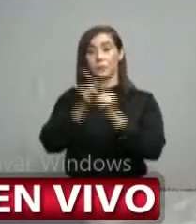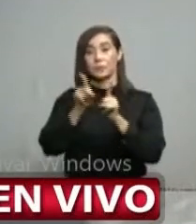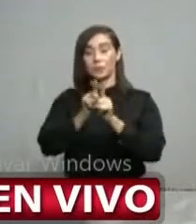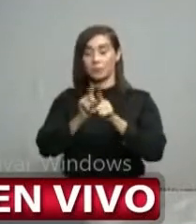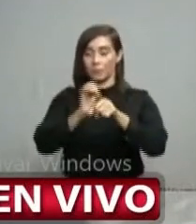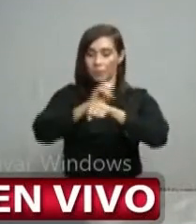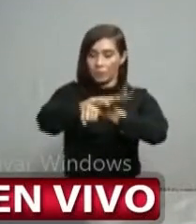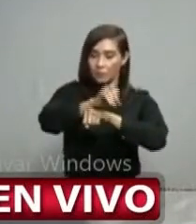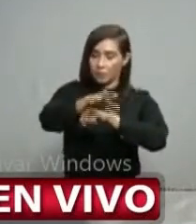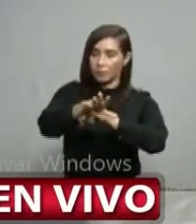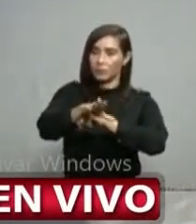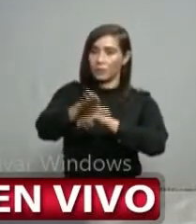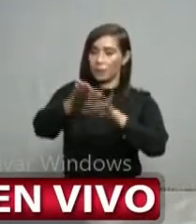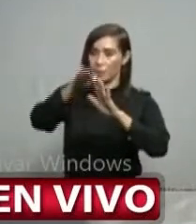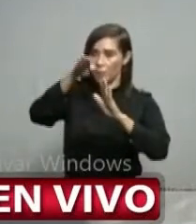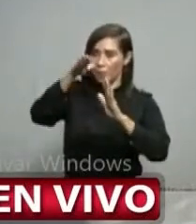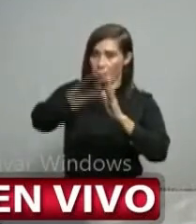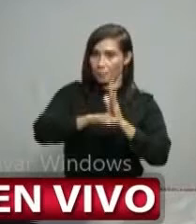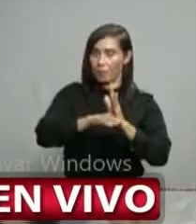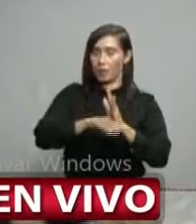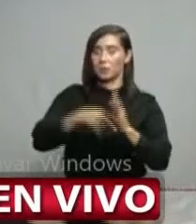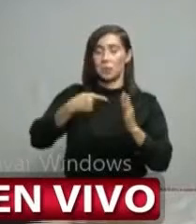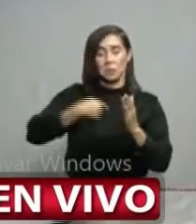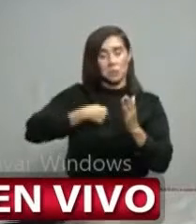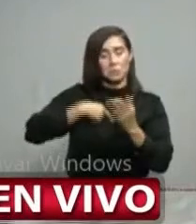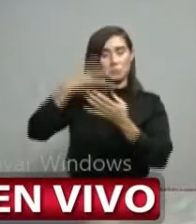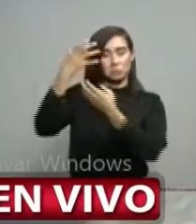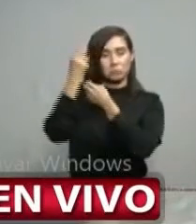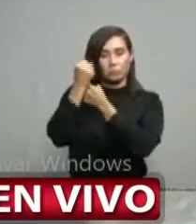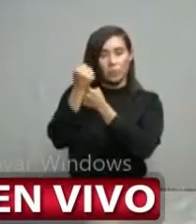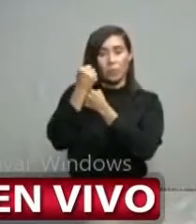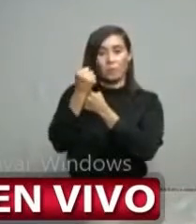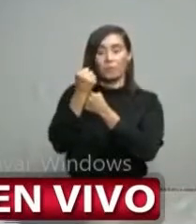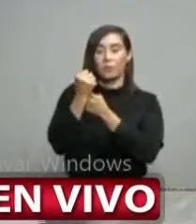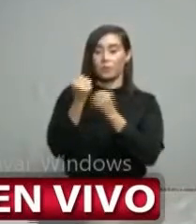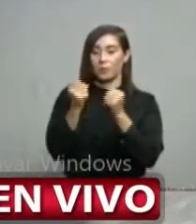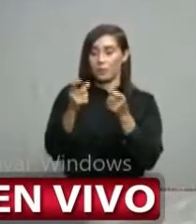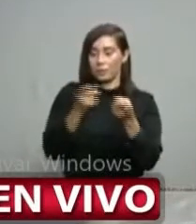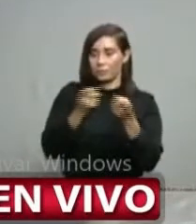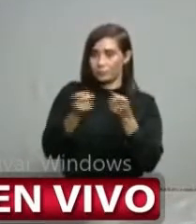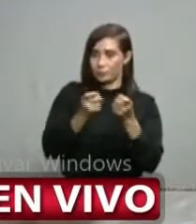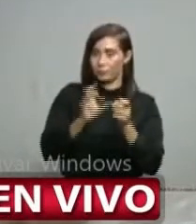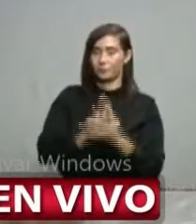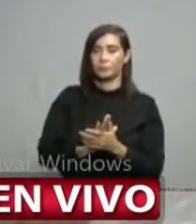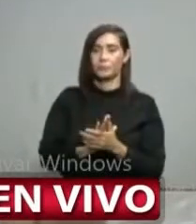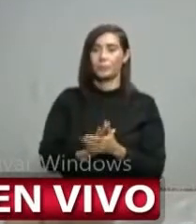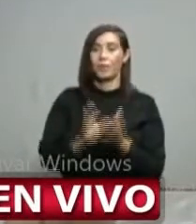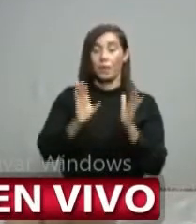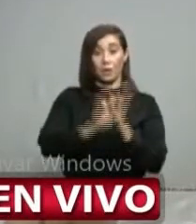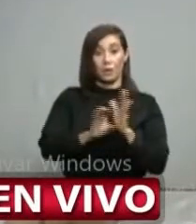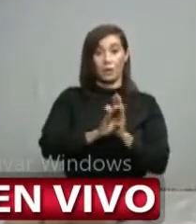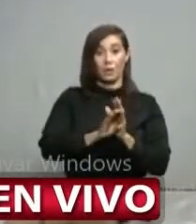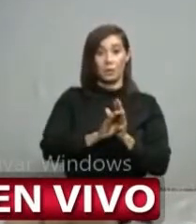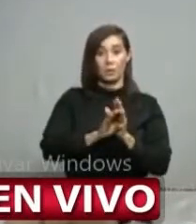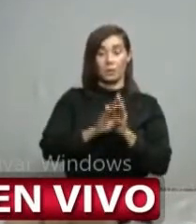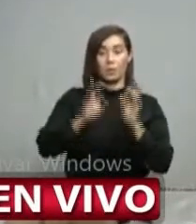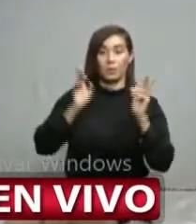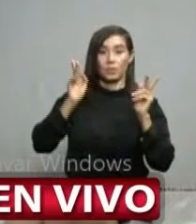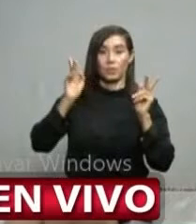que está teniendo. De manera que estoy muy confiado en ese sentido. A propósito de Santiago, quisiera